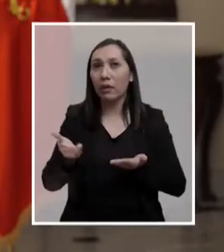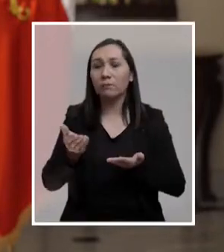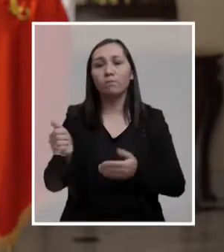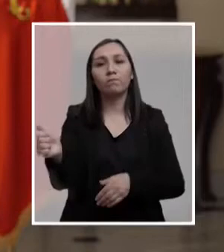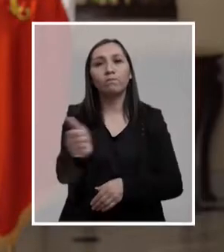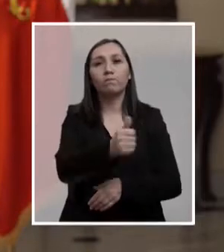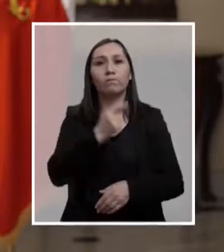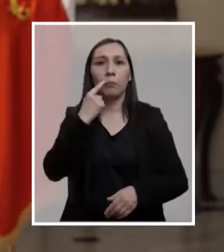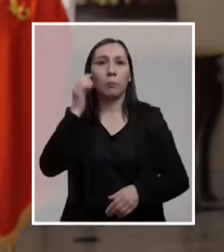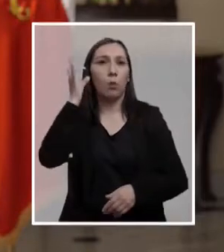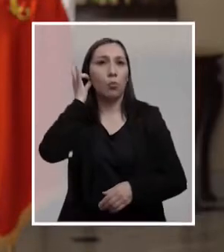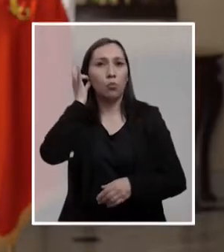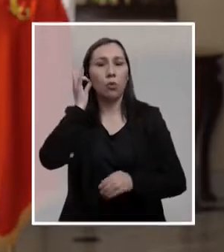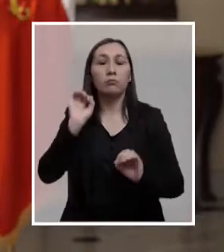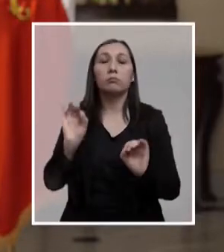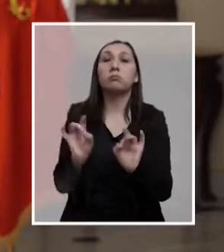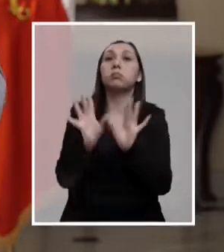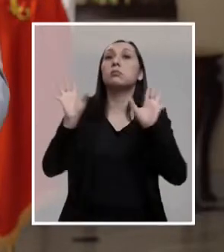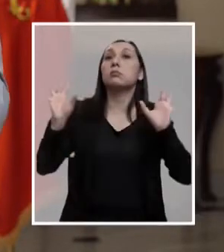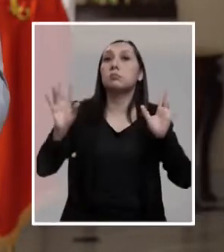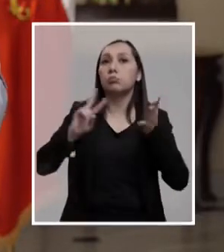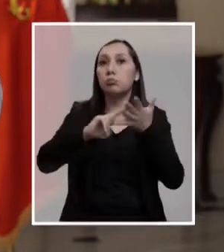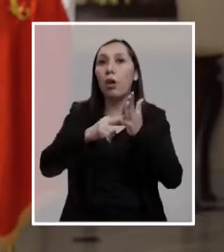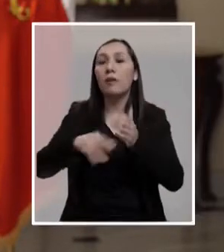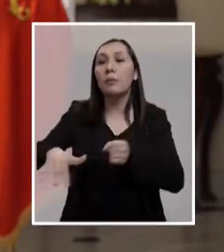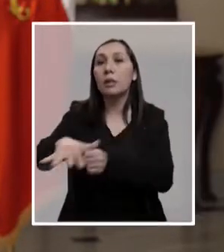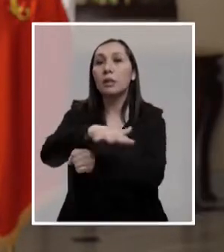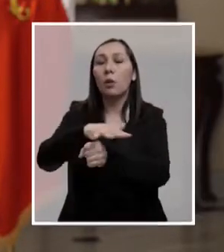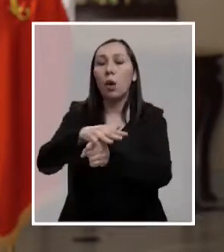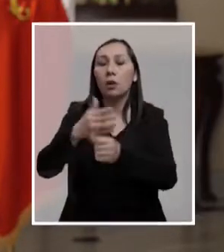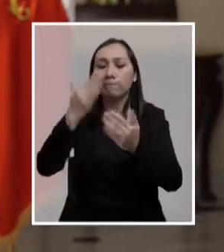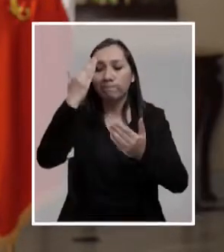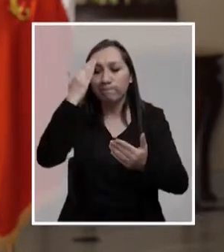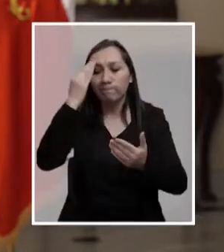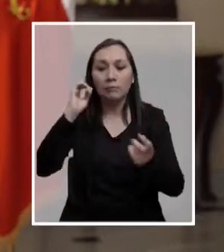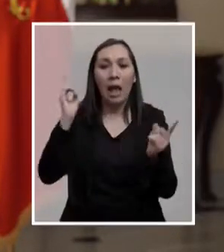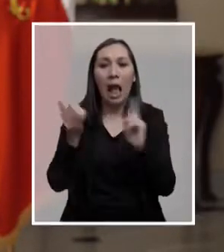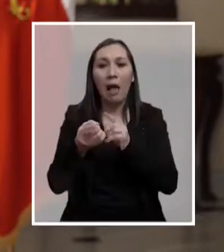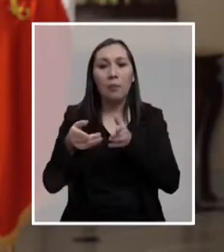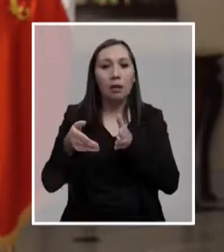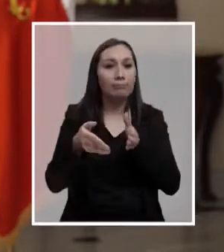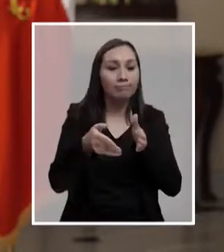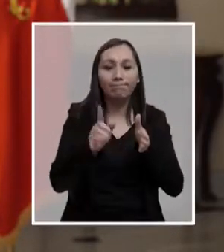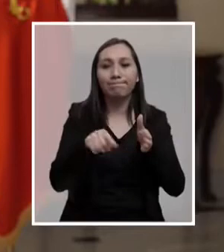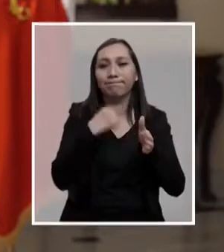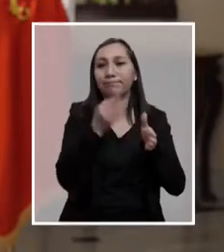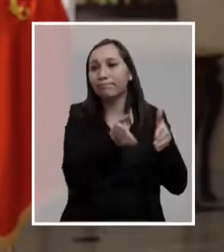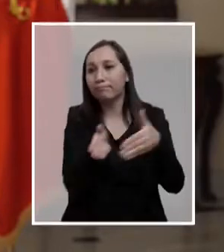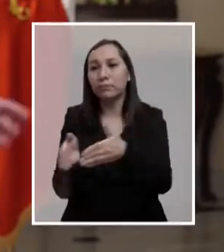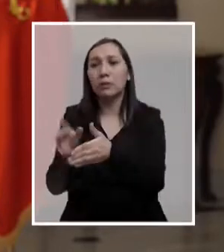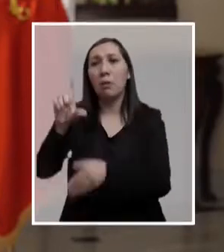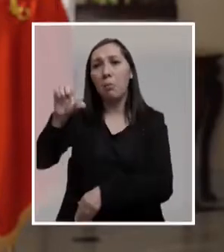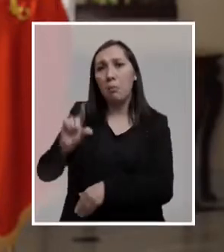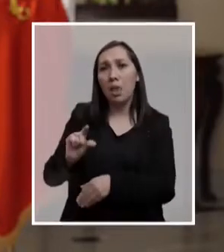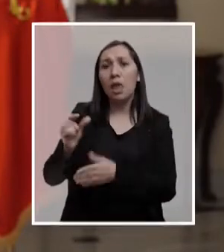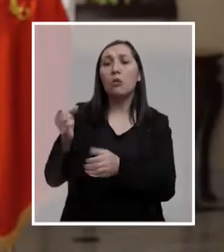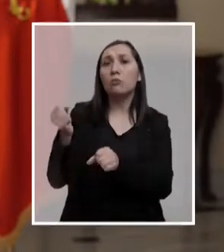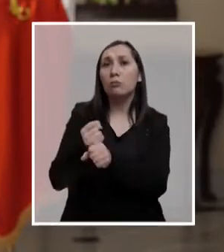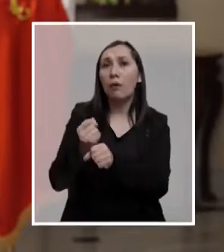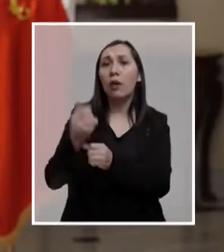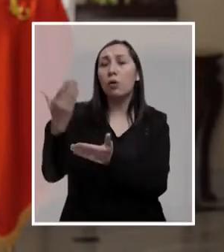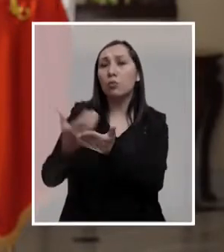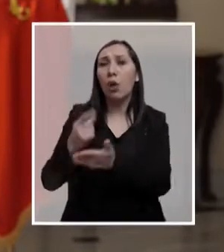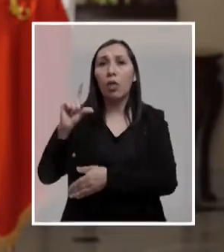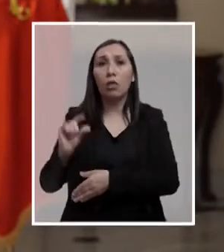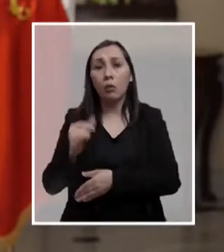todas y todos estamos expuestos a imprevistos o situaciones que nos obligan a cambiar de rumbo, a recibir menos ingresos temporalmente